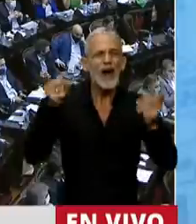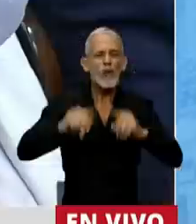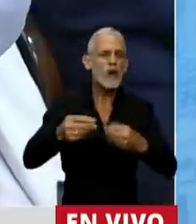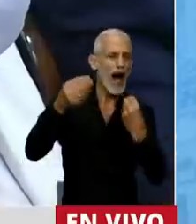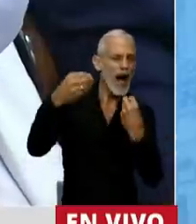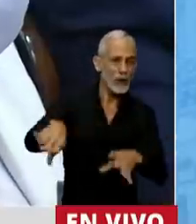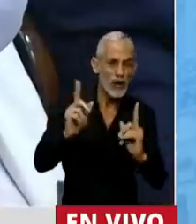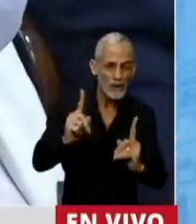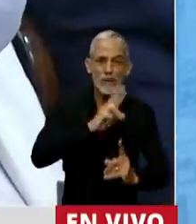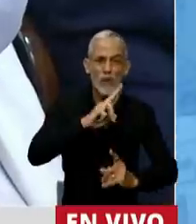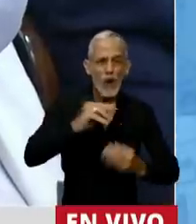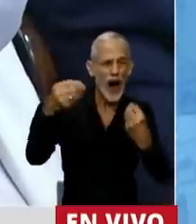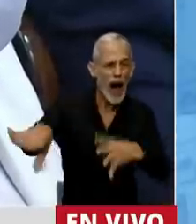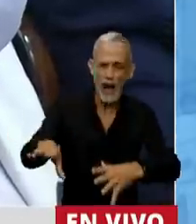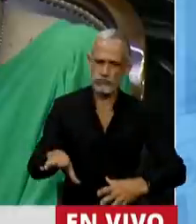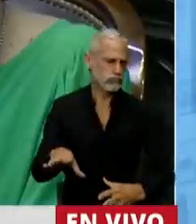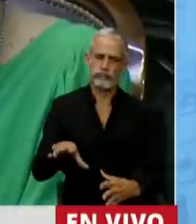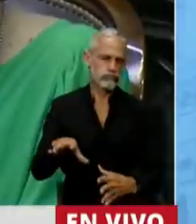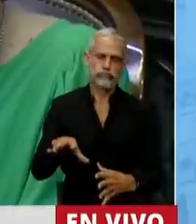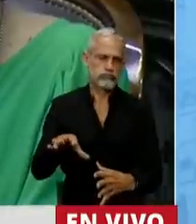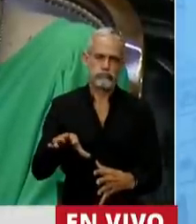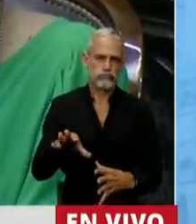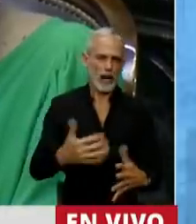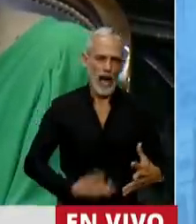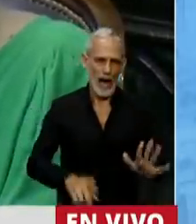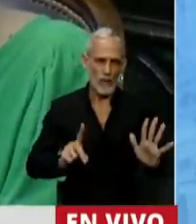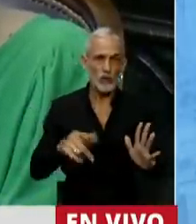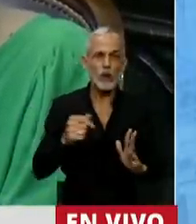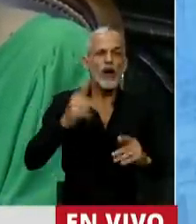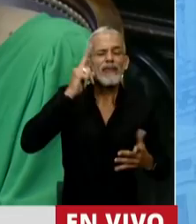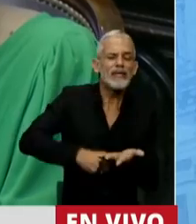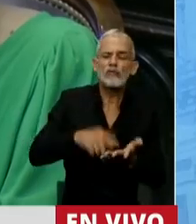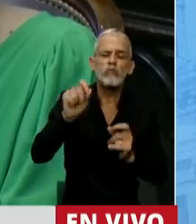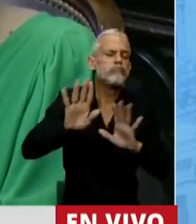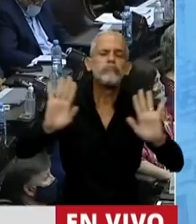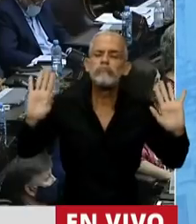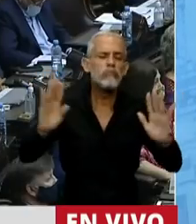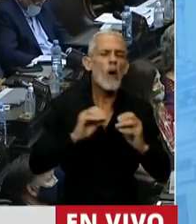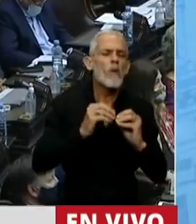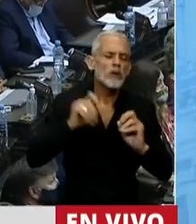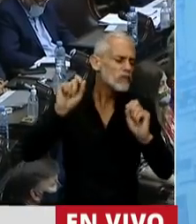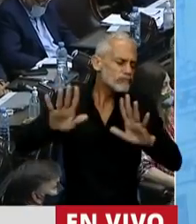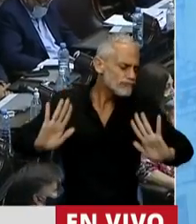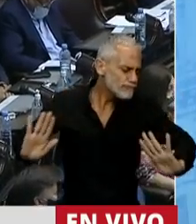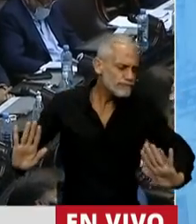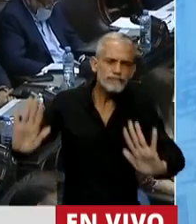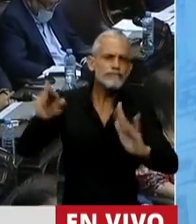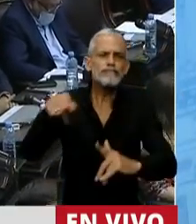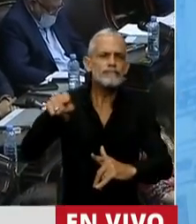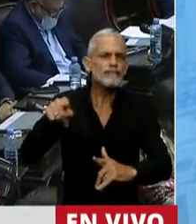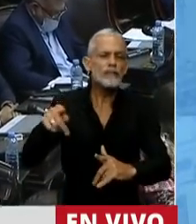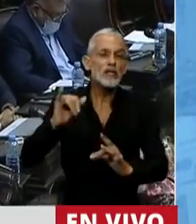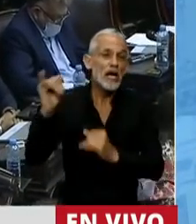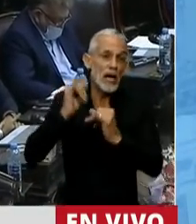abandonar a ninguna mujer en situación de aborto. Porque elija lo que elija por las razones que solo tendrá que